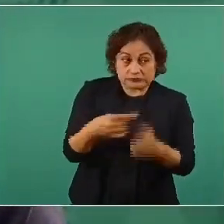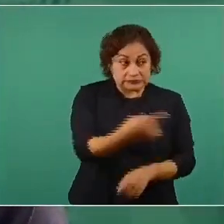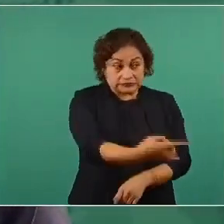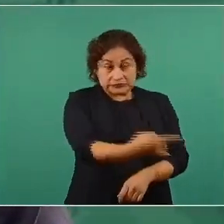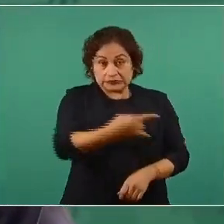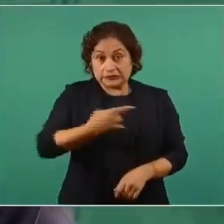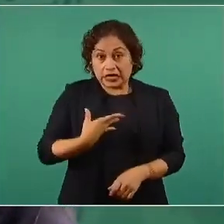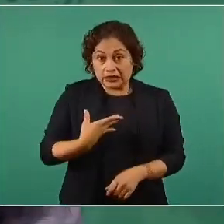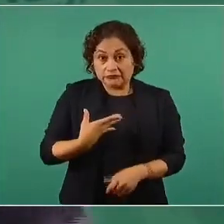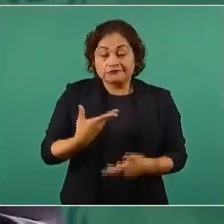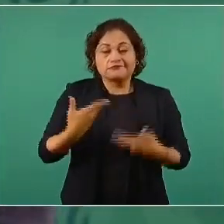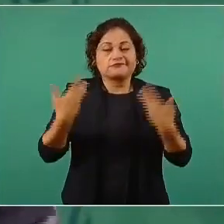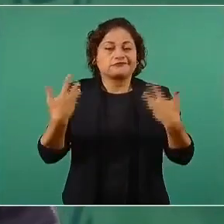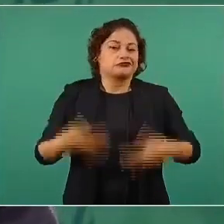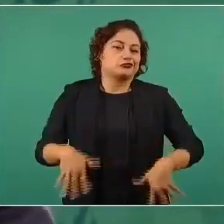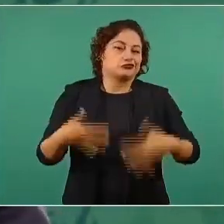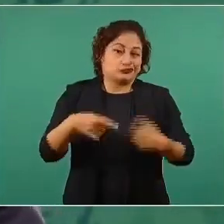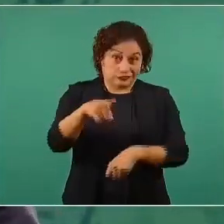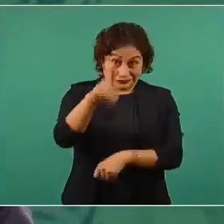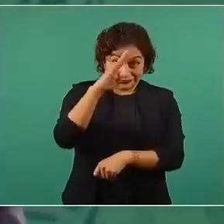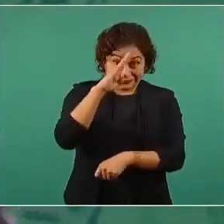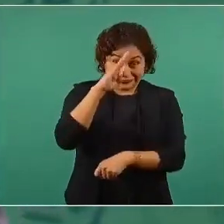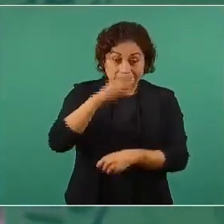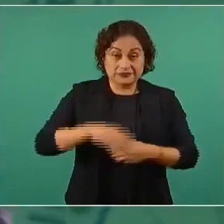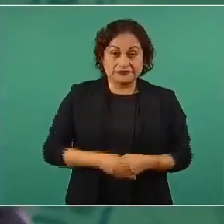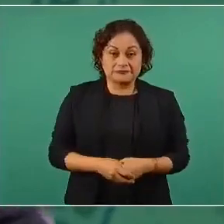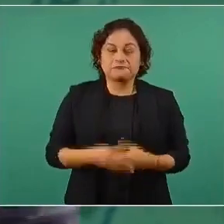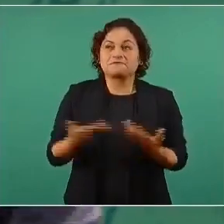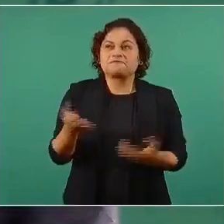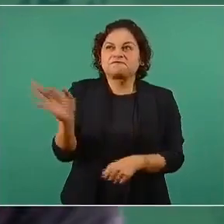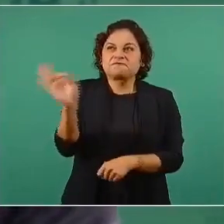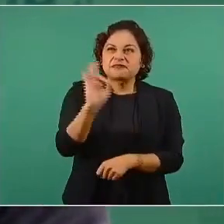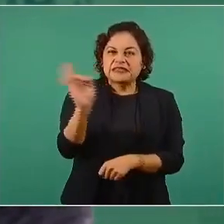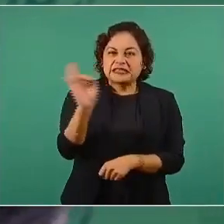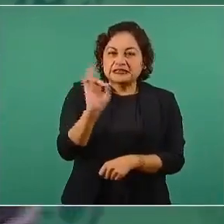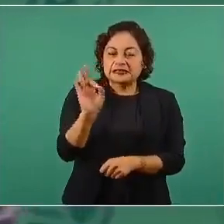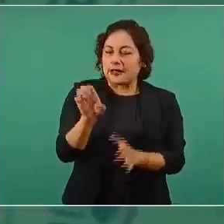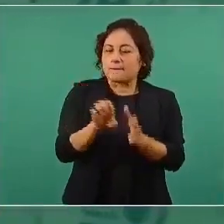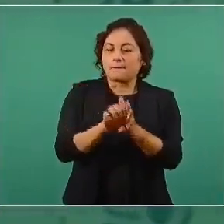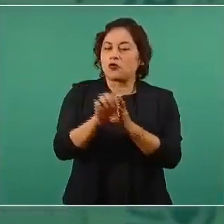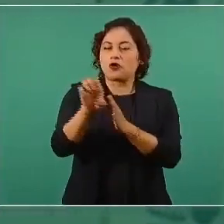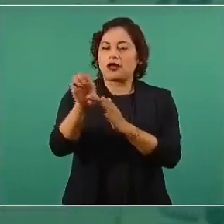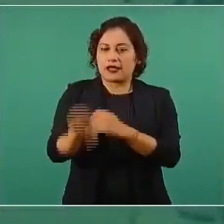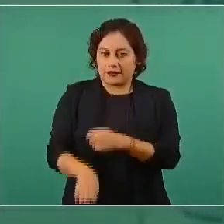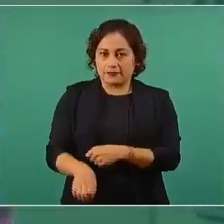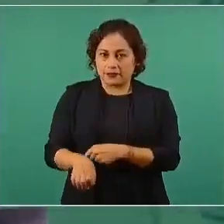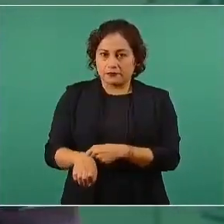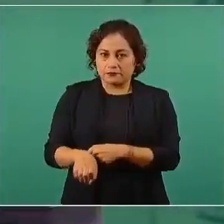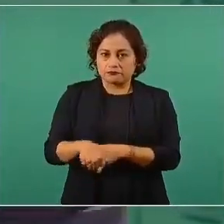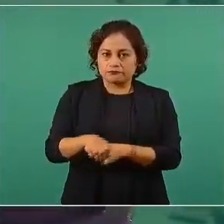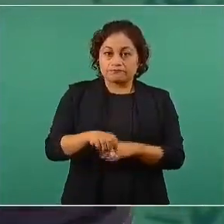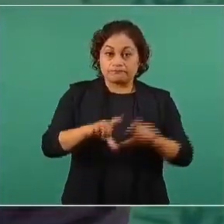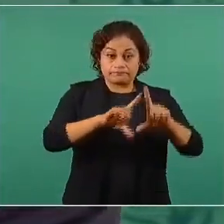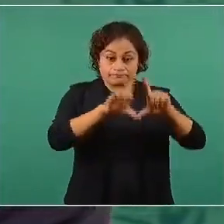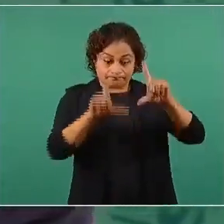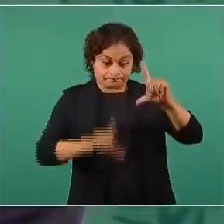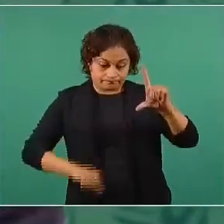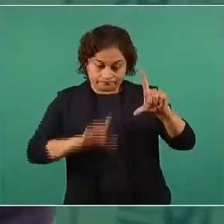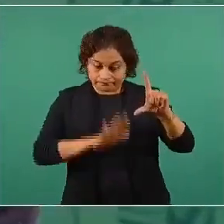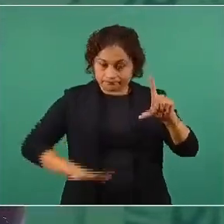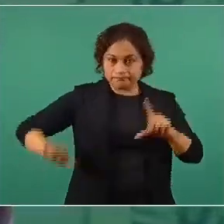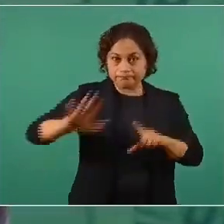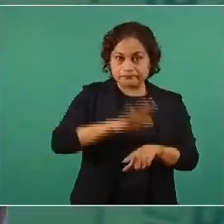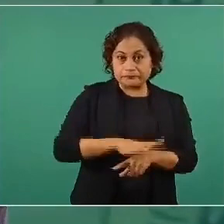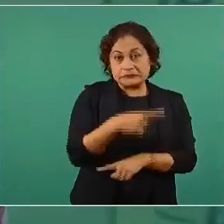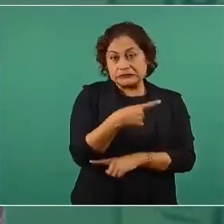si en vez de 186 distritos ganados